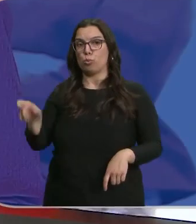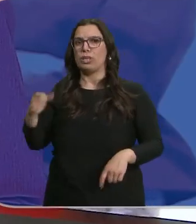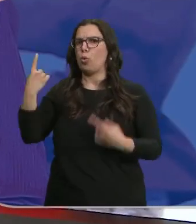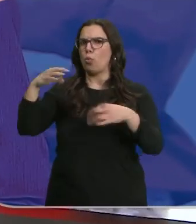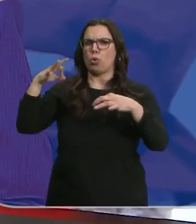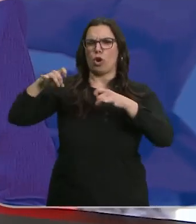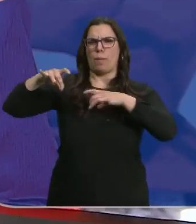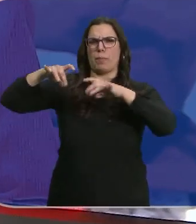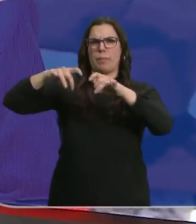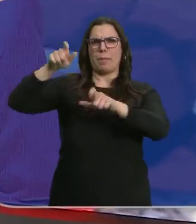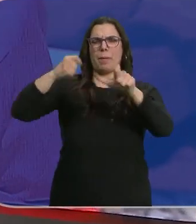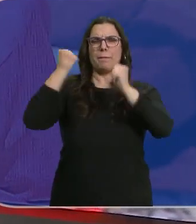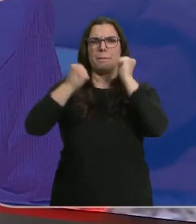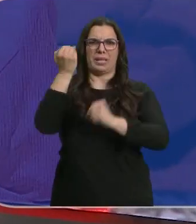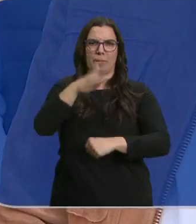masacrando a la población civil.